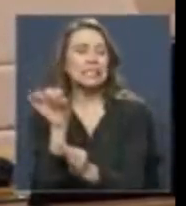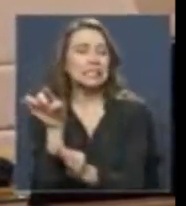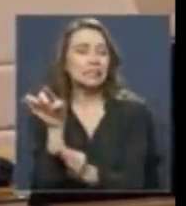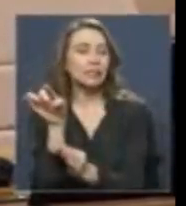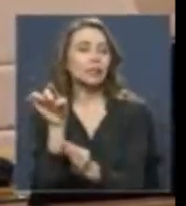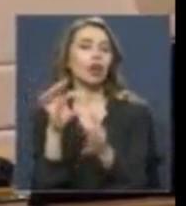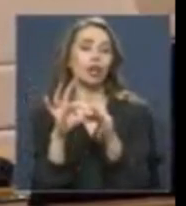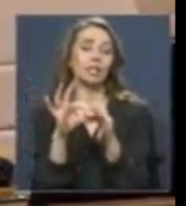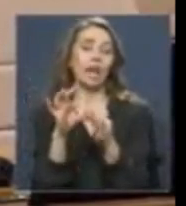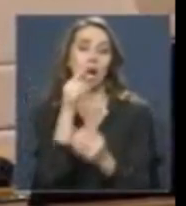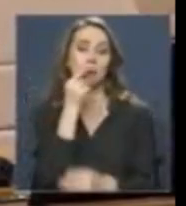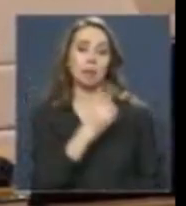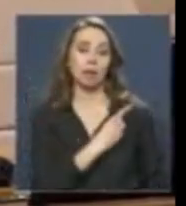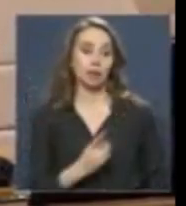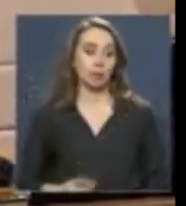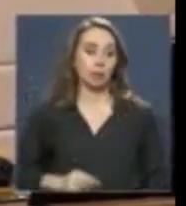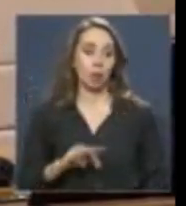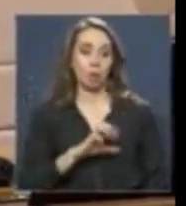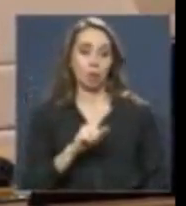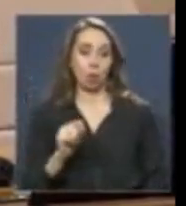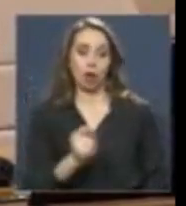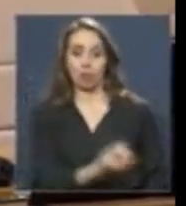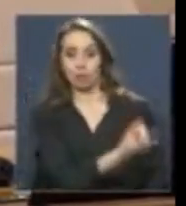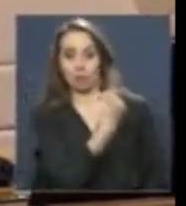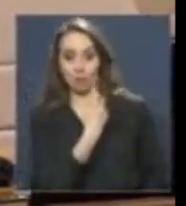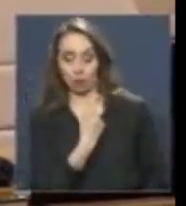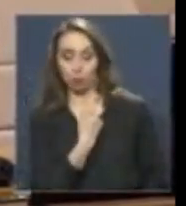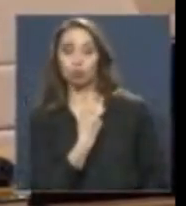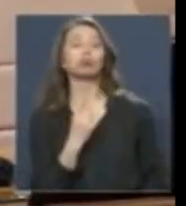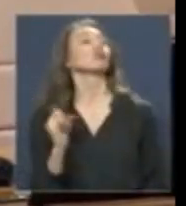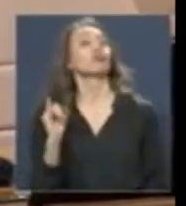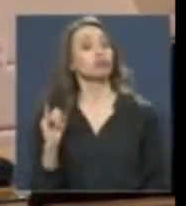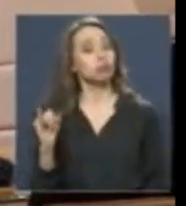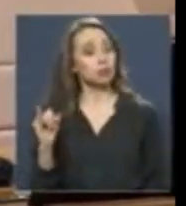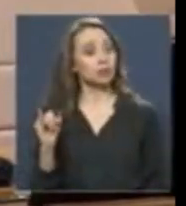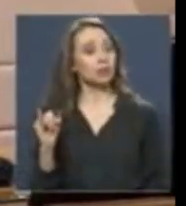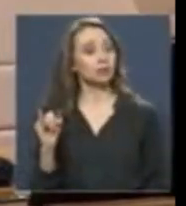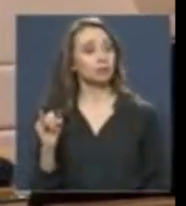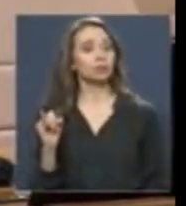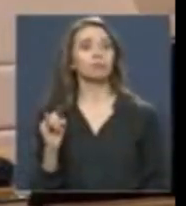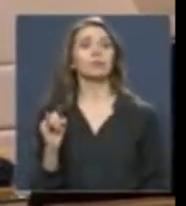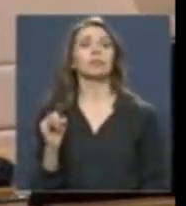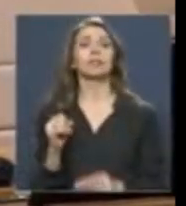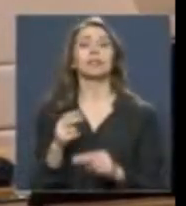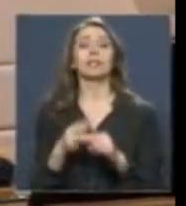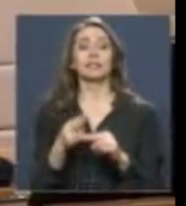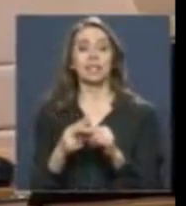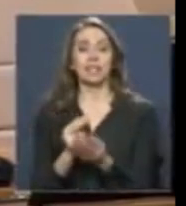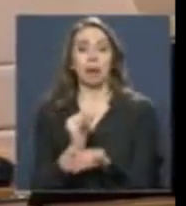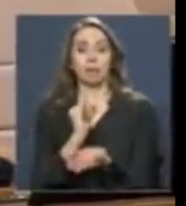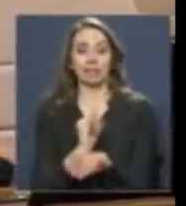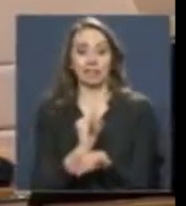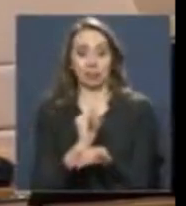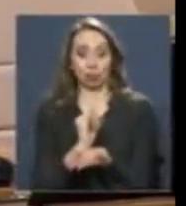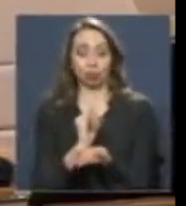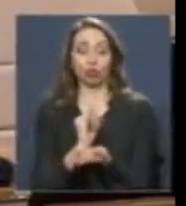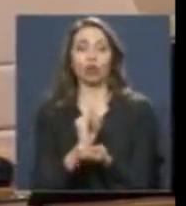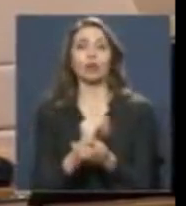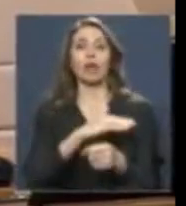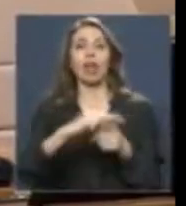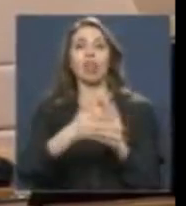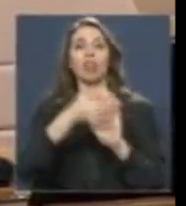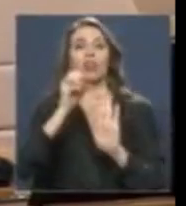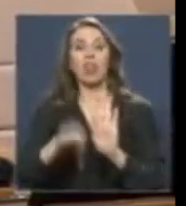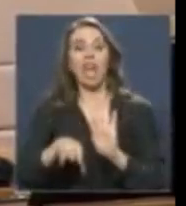la pregunta al Diputado Mulet. Efectivamente, la institución de la derogación tácita, como